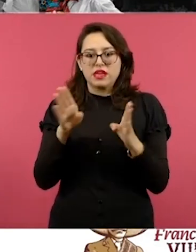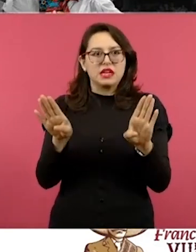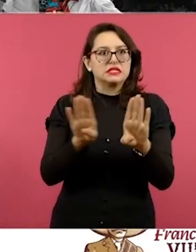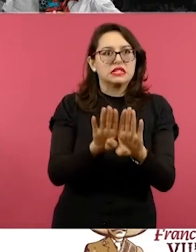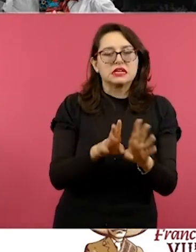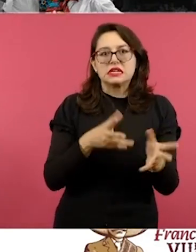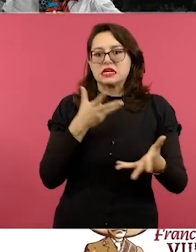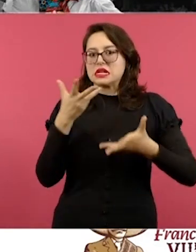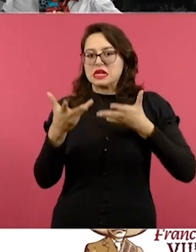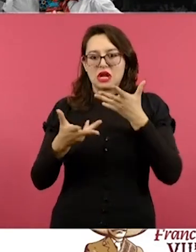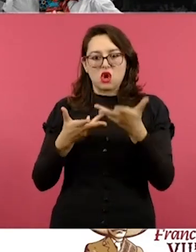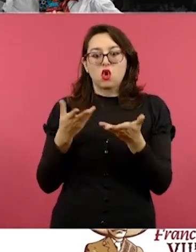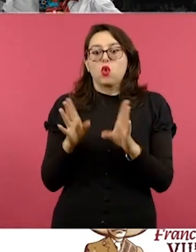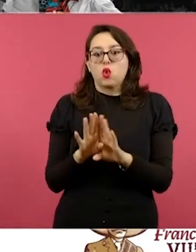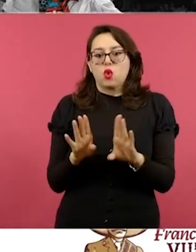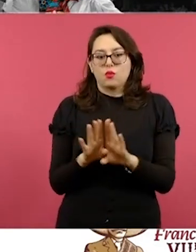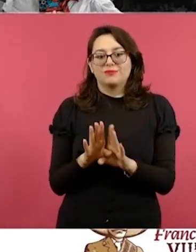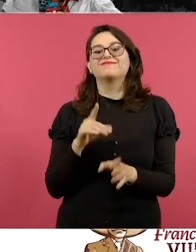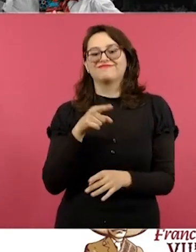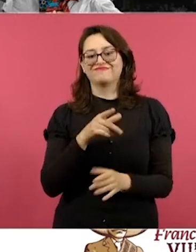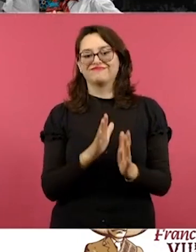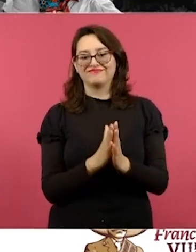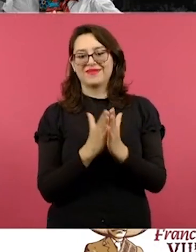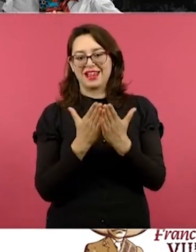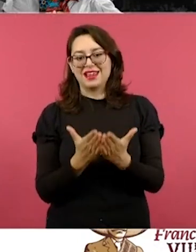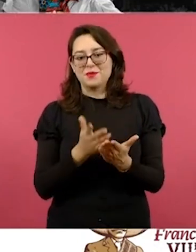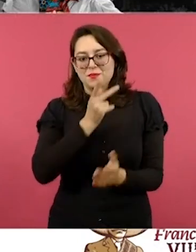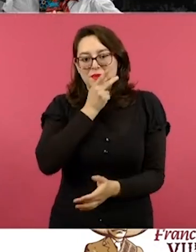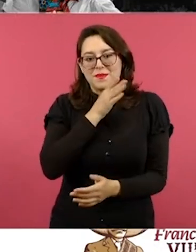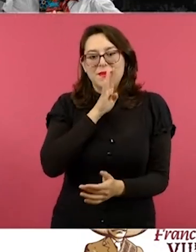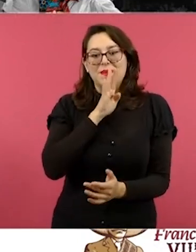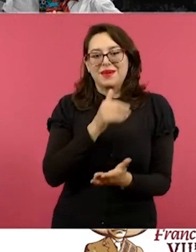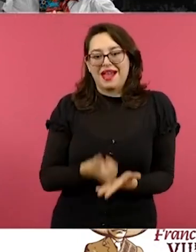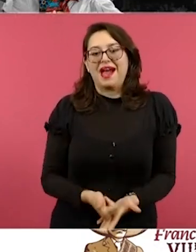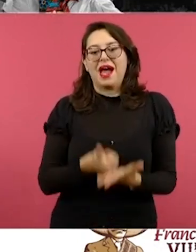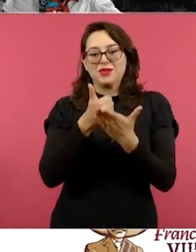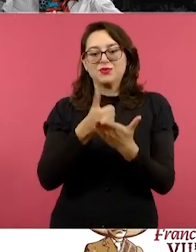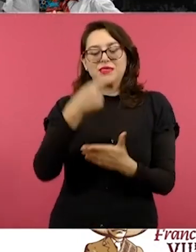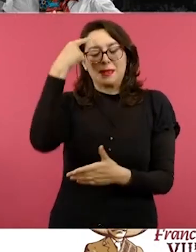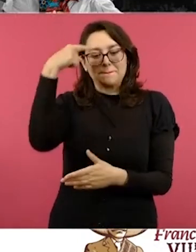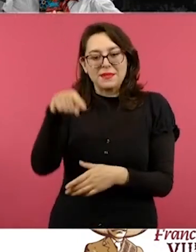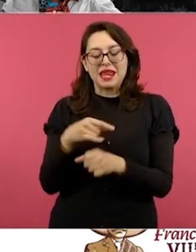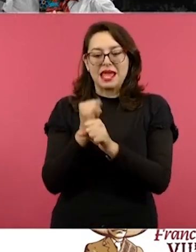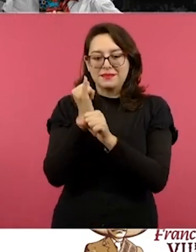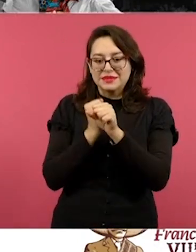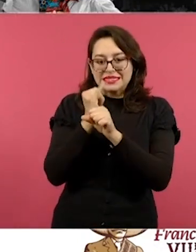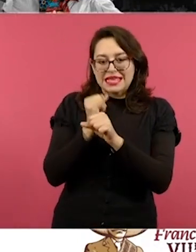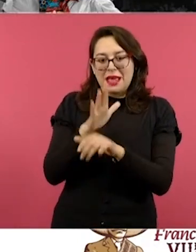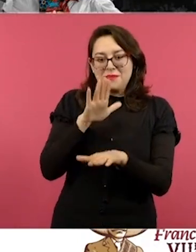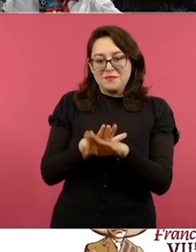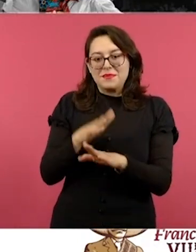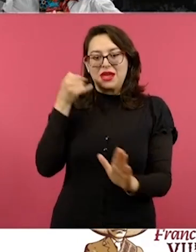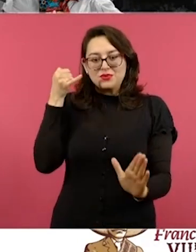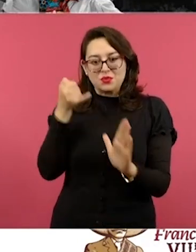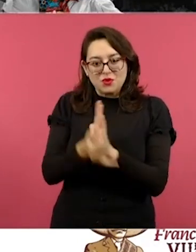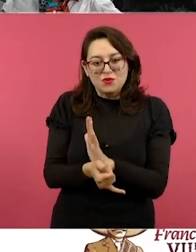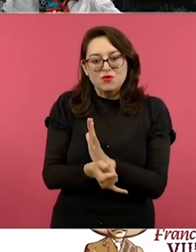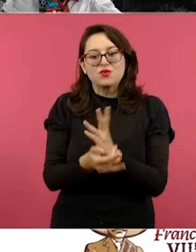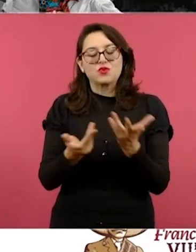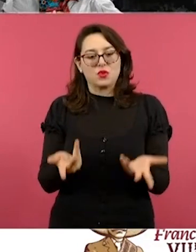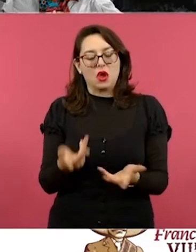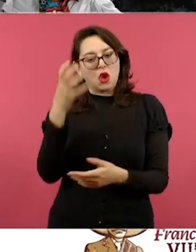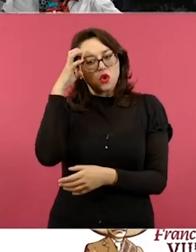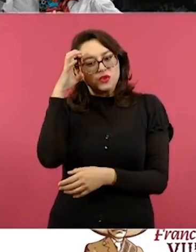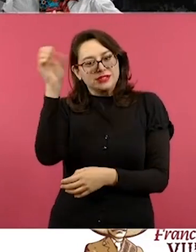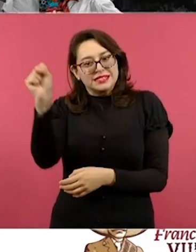libro nos va a ayudar a investigar o nos va a dar unos pequeños conceptos, así